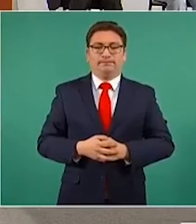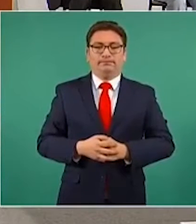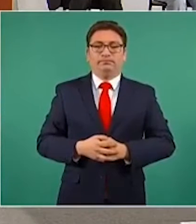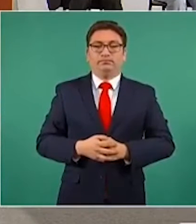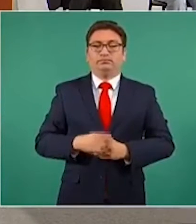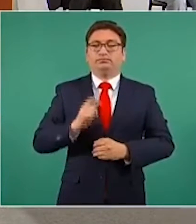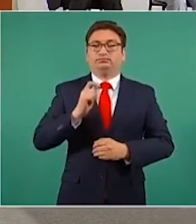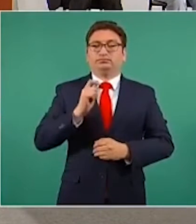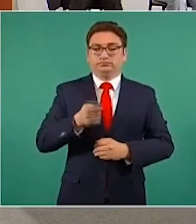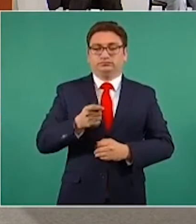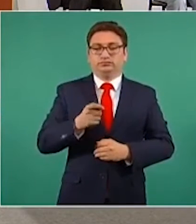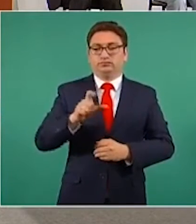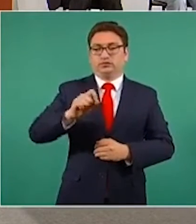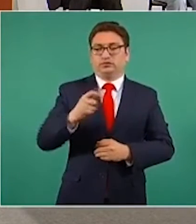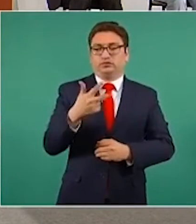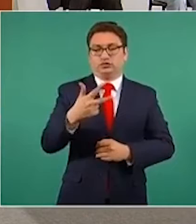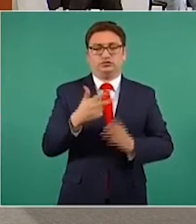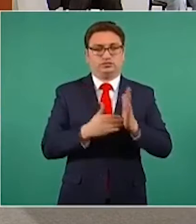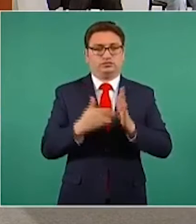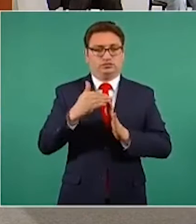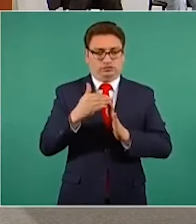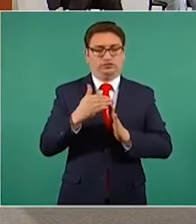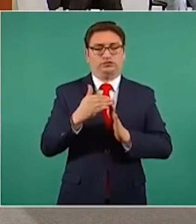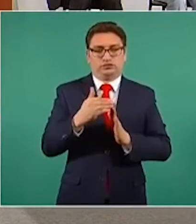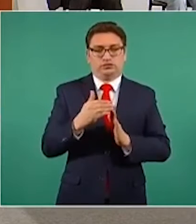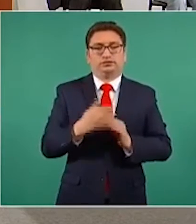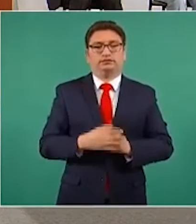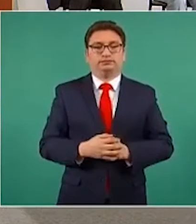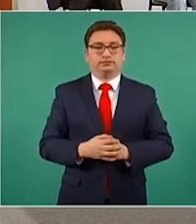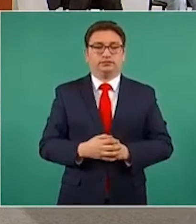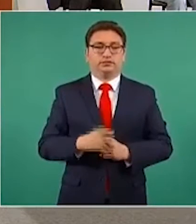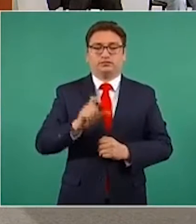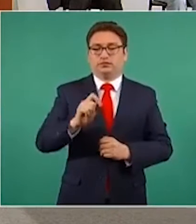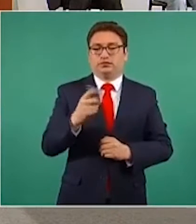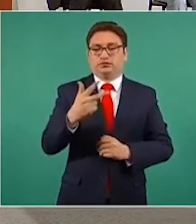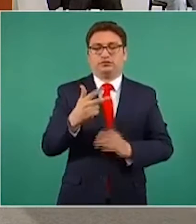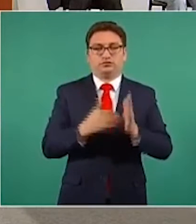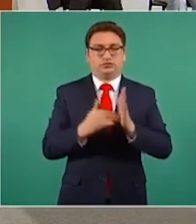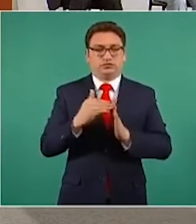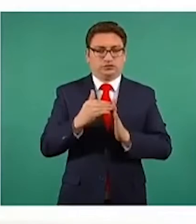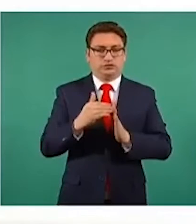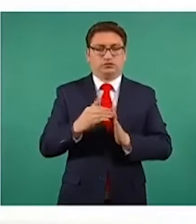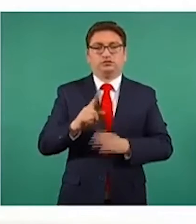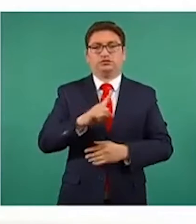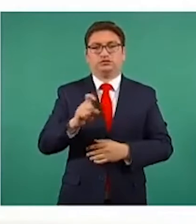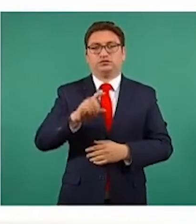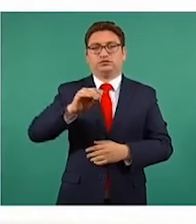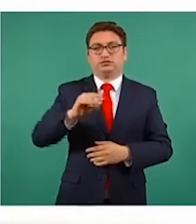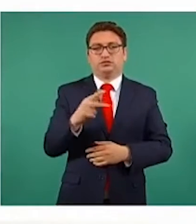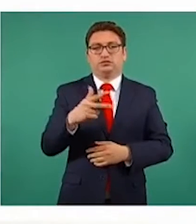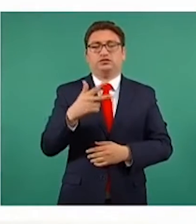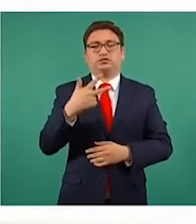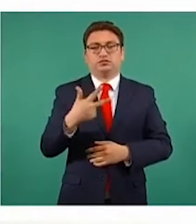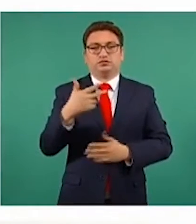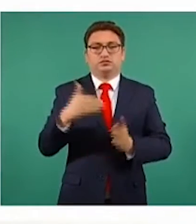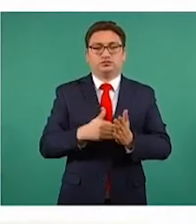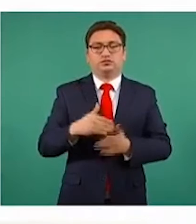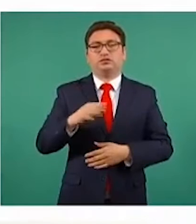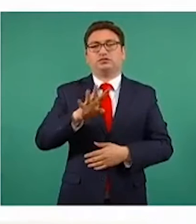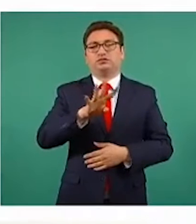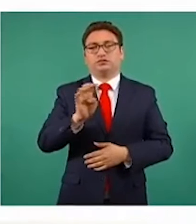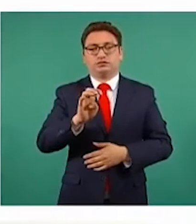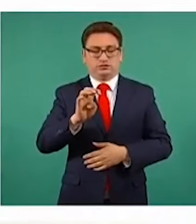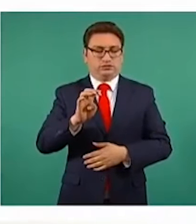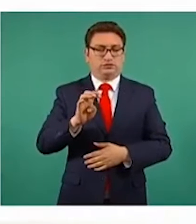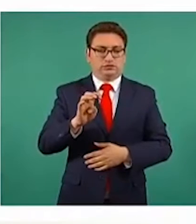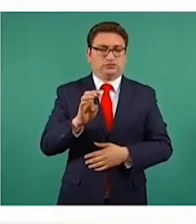que representan 28 millones, como vemos en la siguiente imagen, 28 millones 198 mil 409 personas